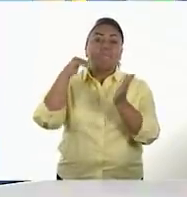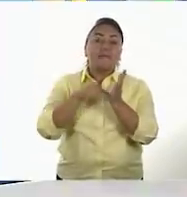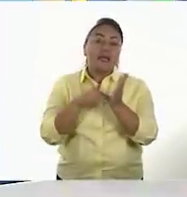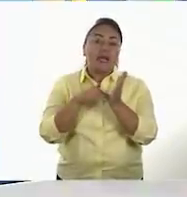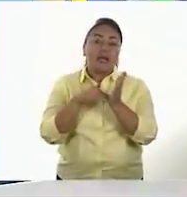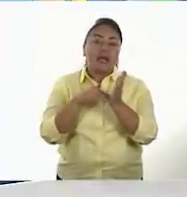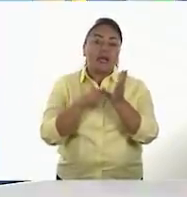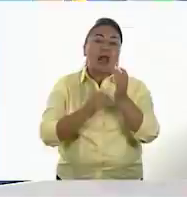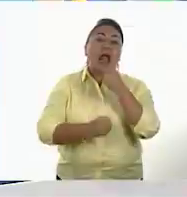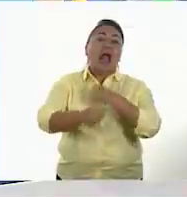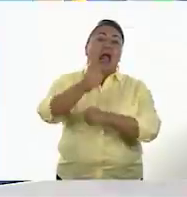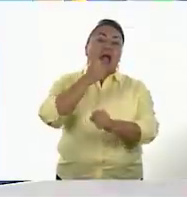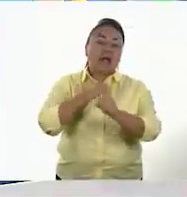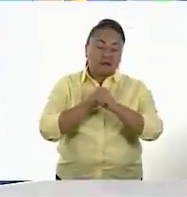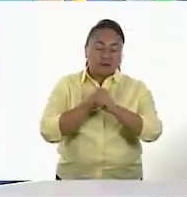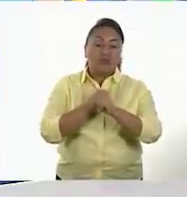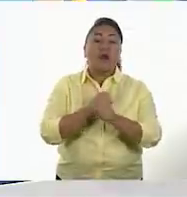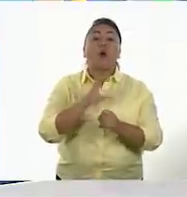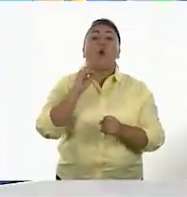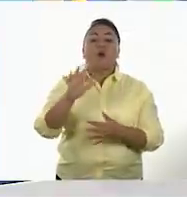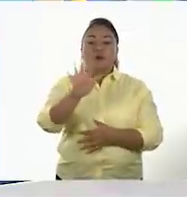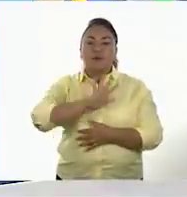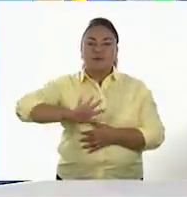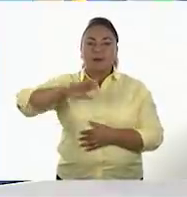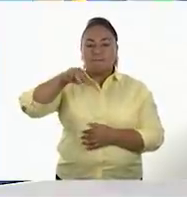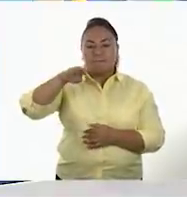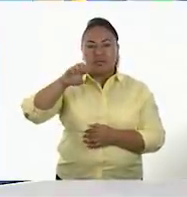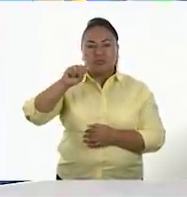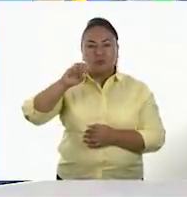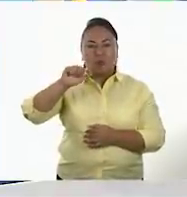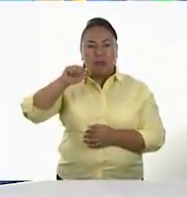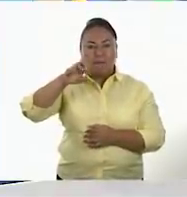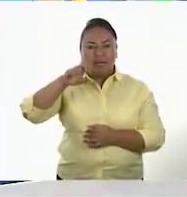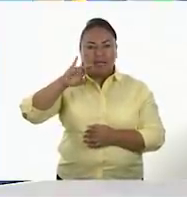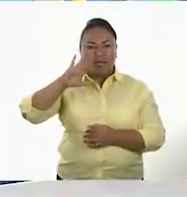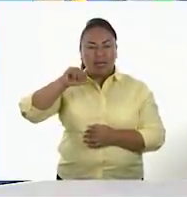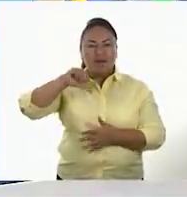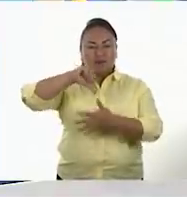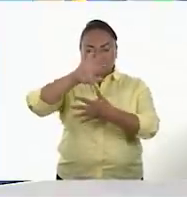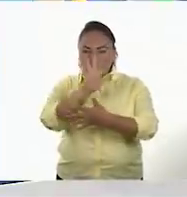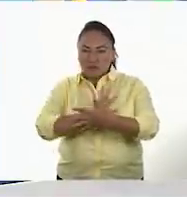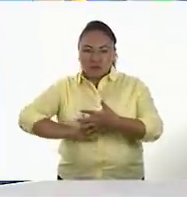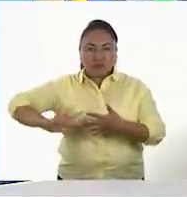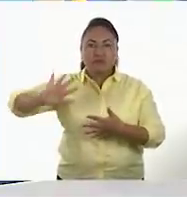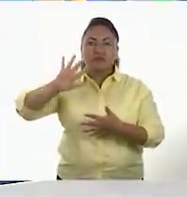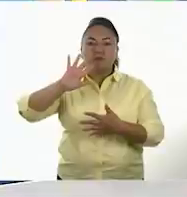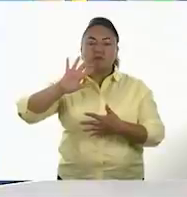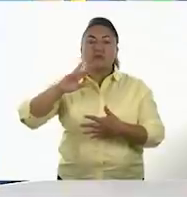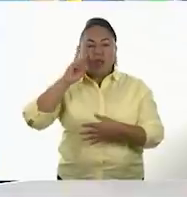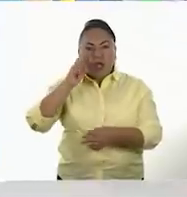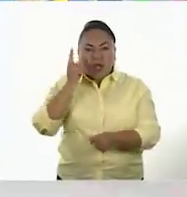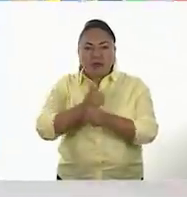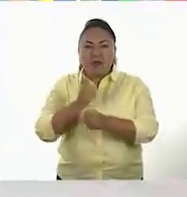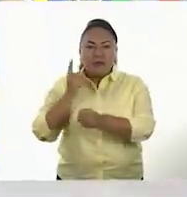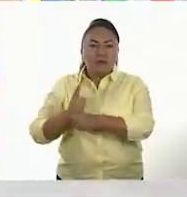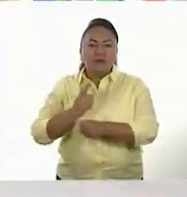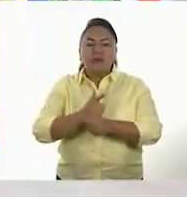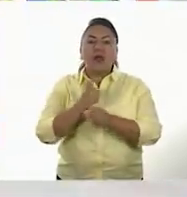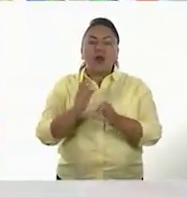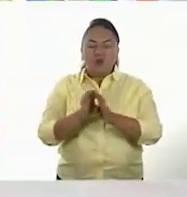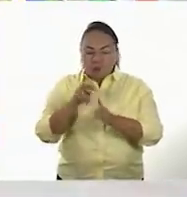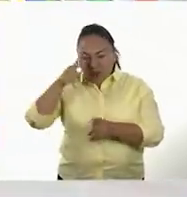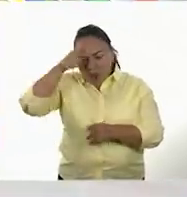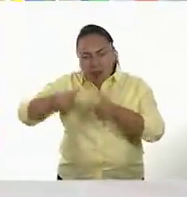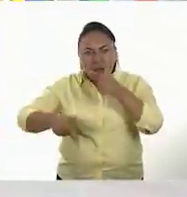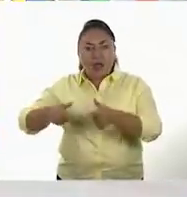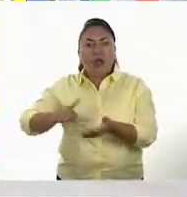Mesoamérica, también tenemos vestigios que en nuestro actual territorio nacional, aquí podemos encontrar que hubo vestigios de esa sedentarización